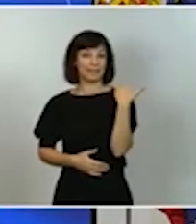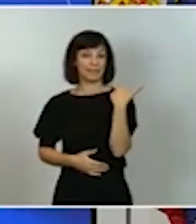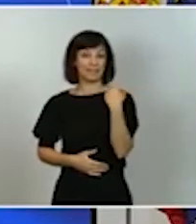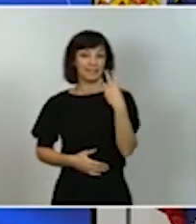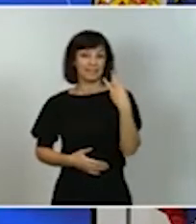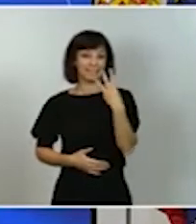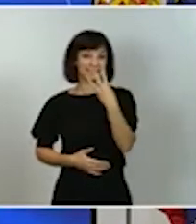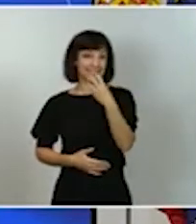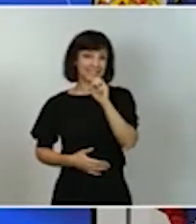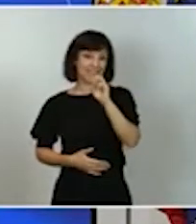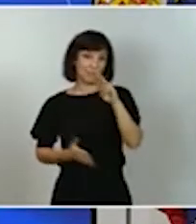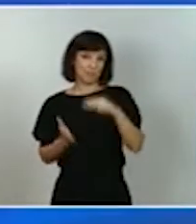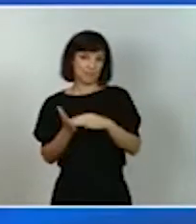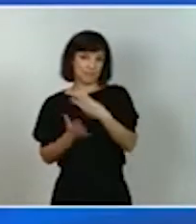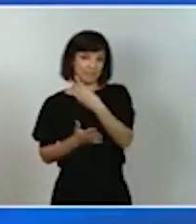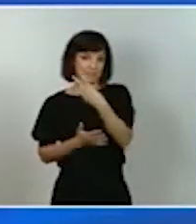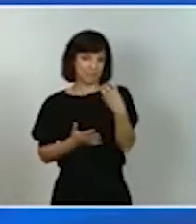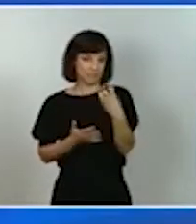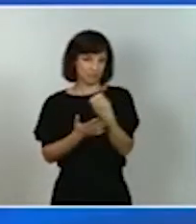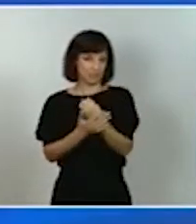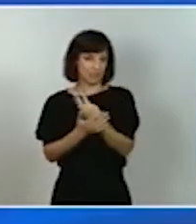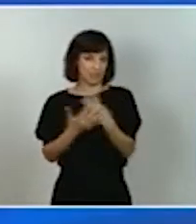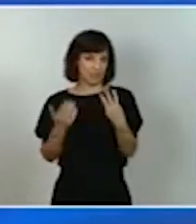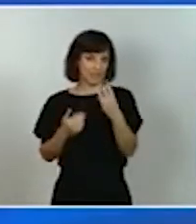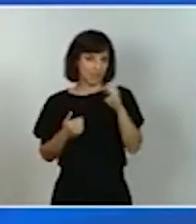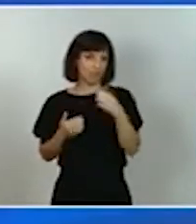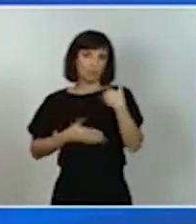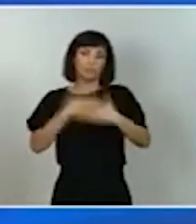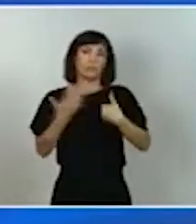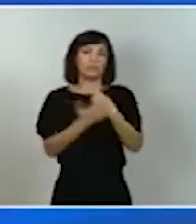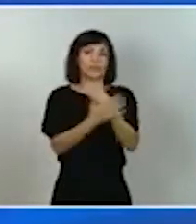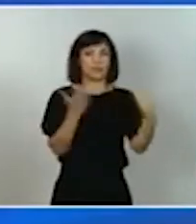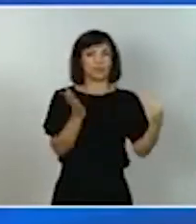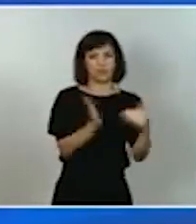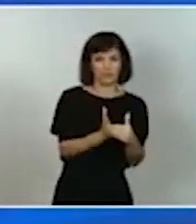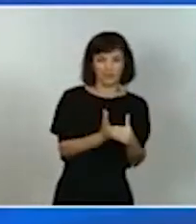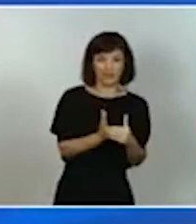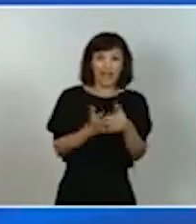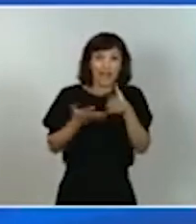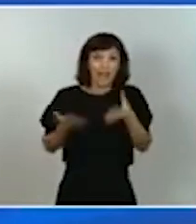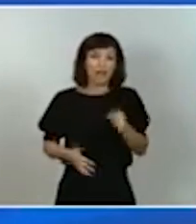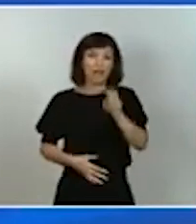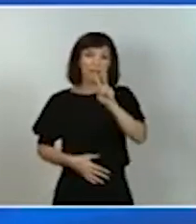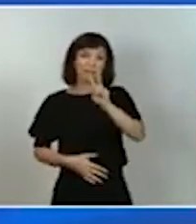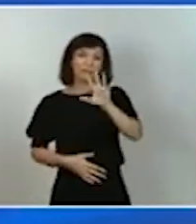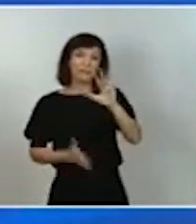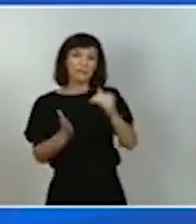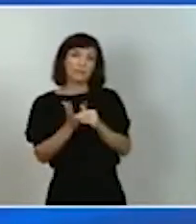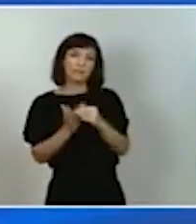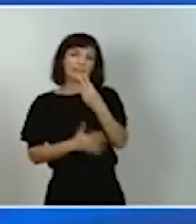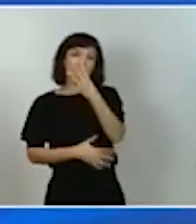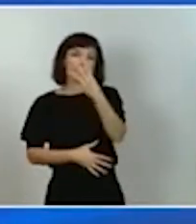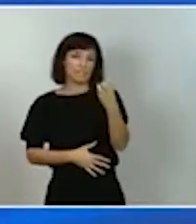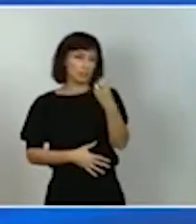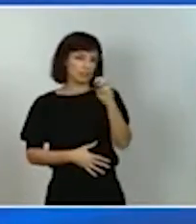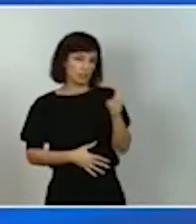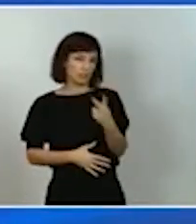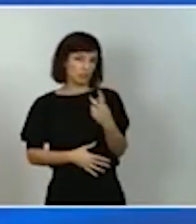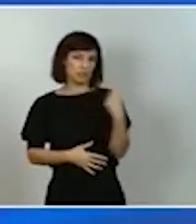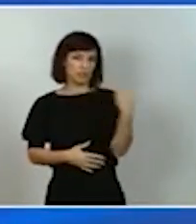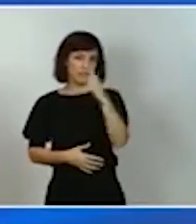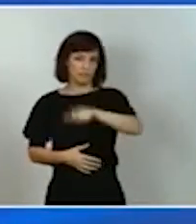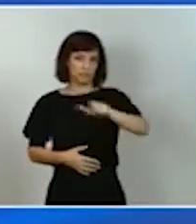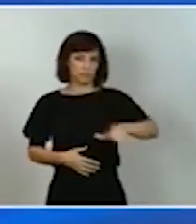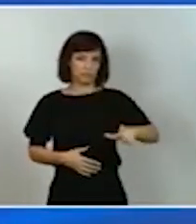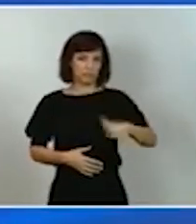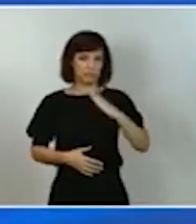a 18.000 euros y, en la actualidad, a 25.315 euros por habitante, es decir, casi el doble en 2019